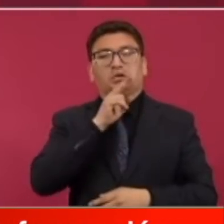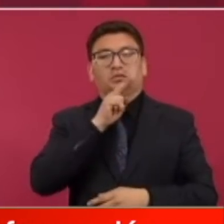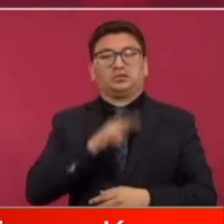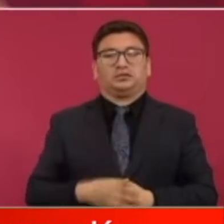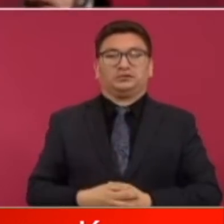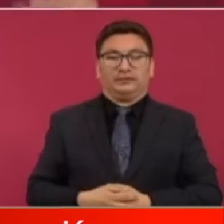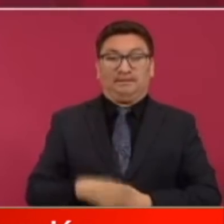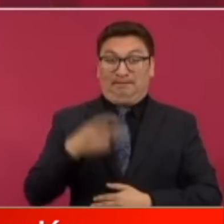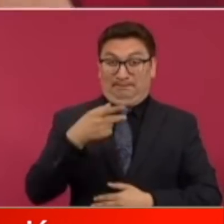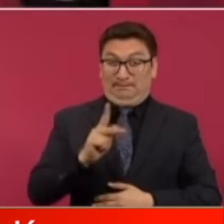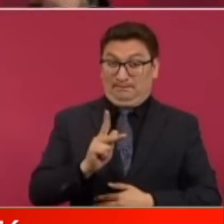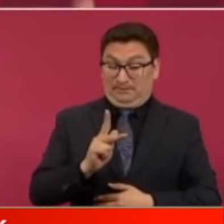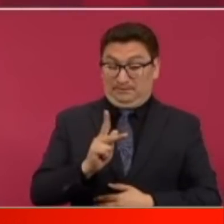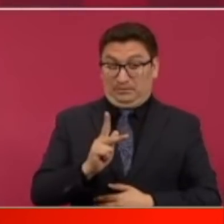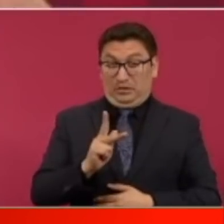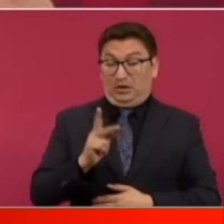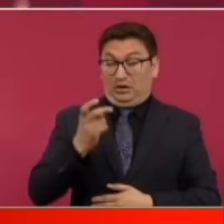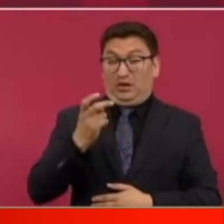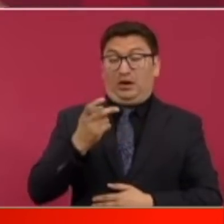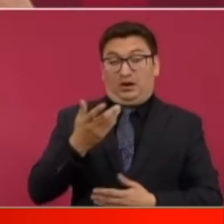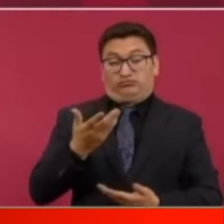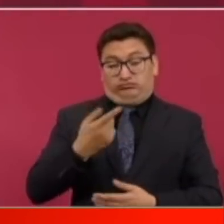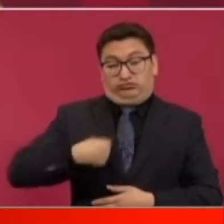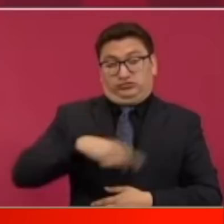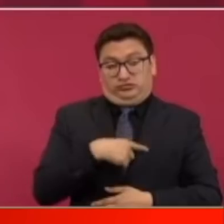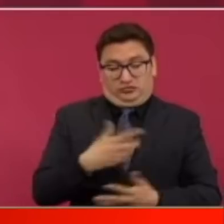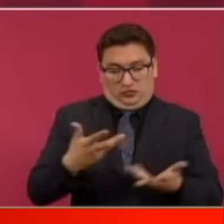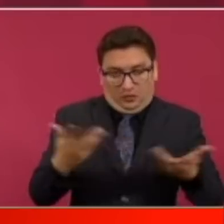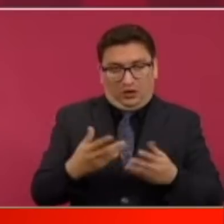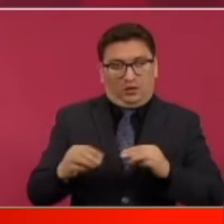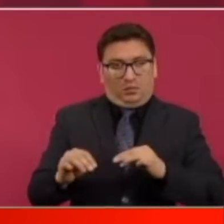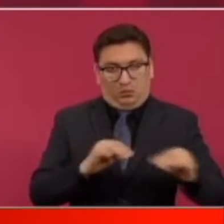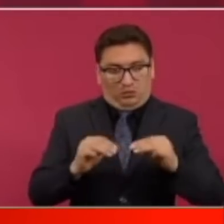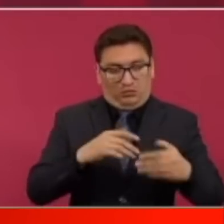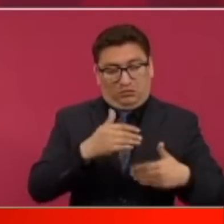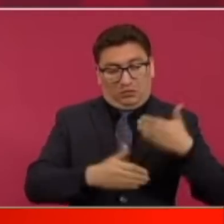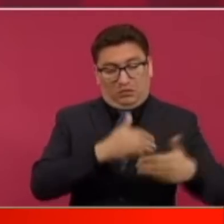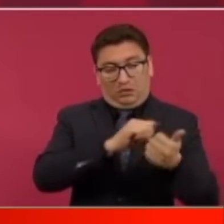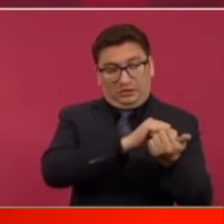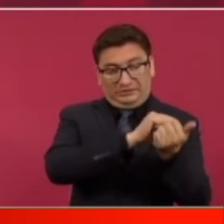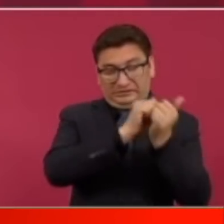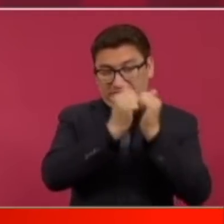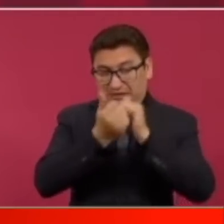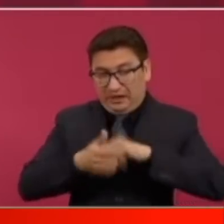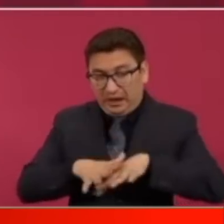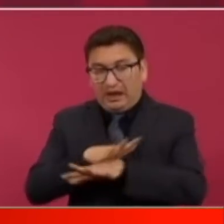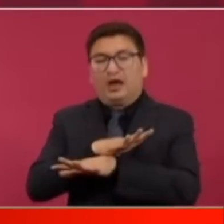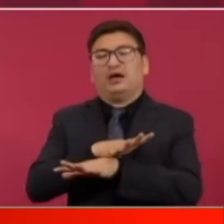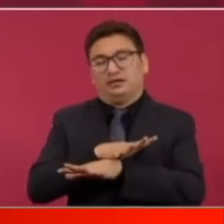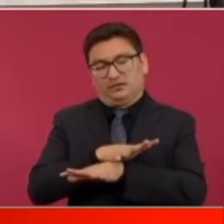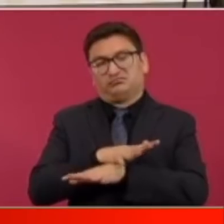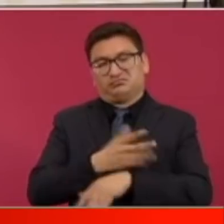pero como este es un movimiento transformador pues